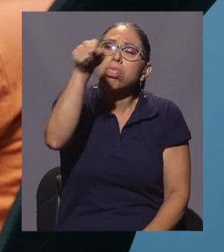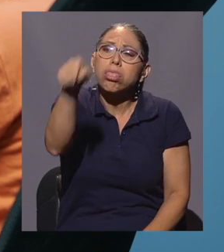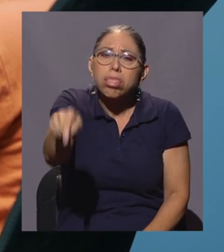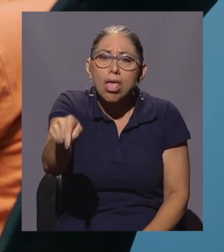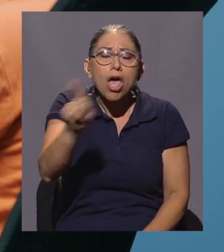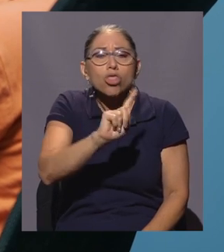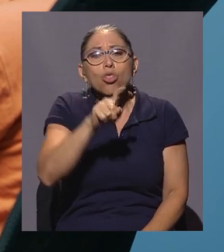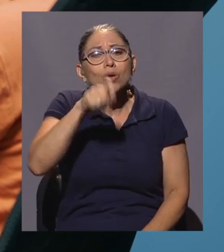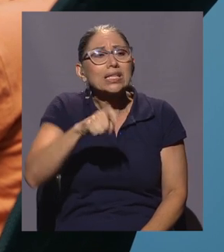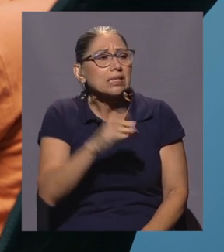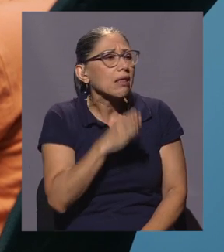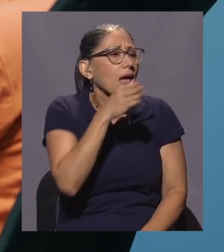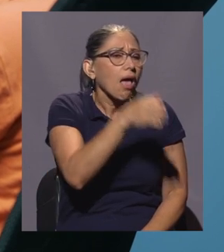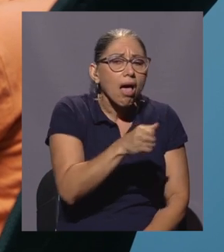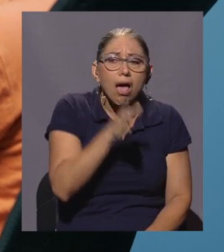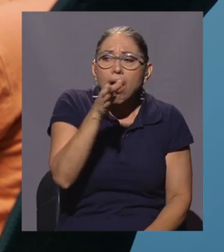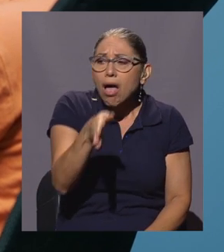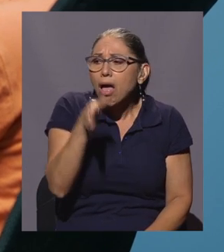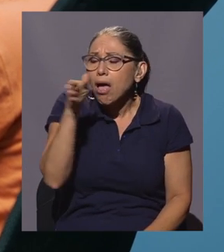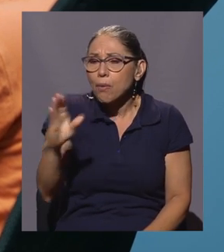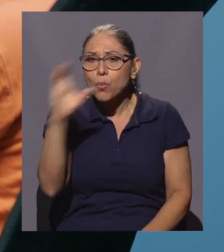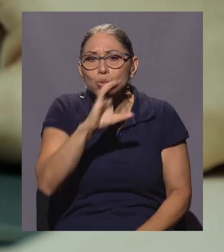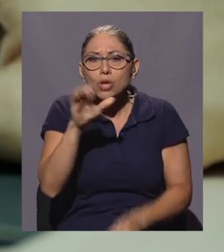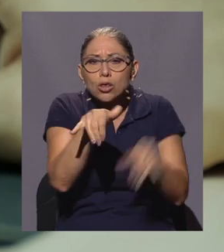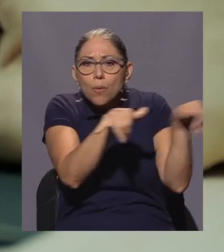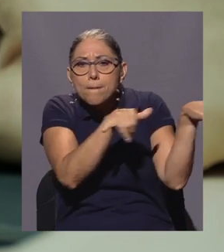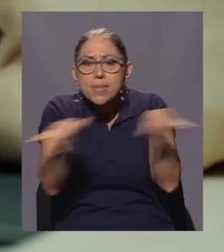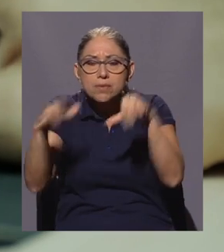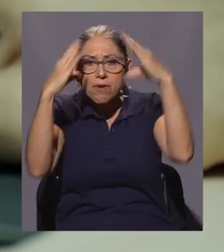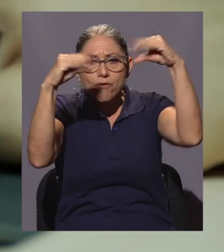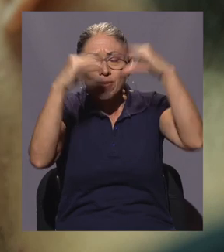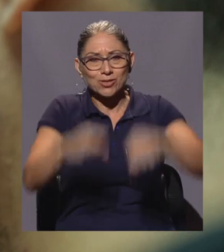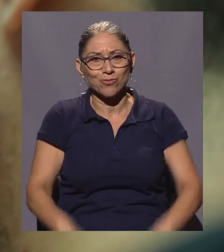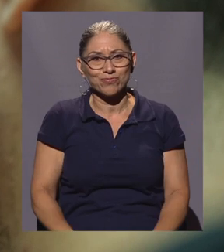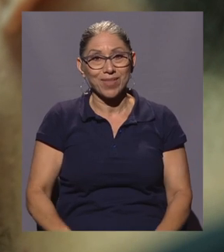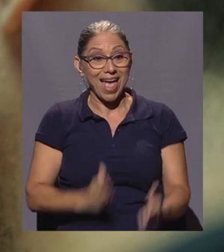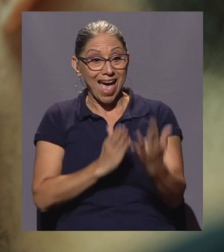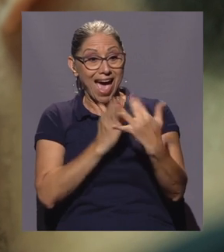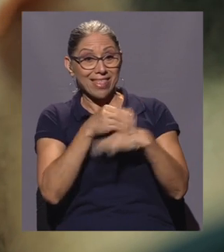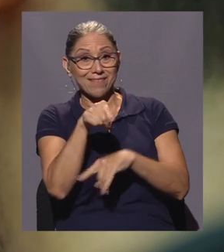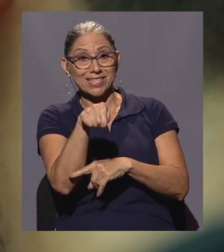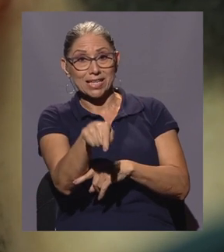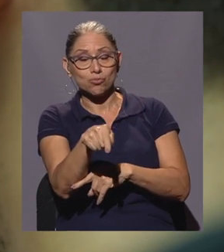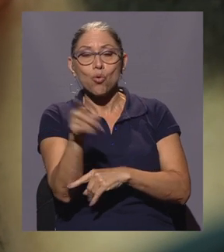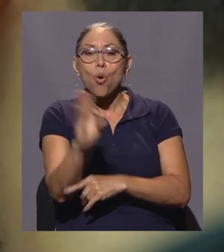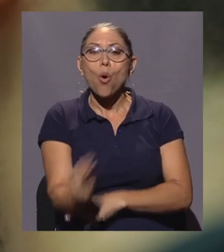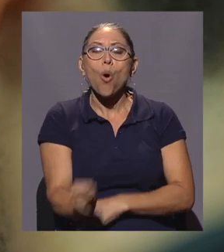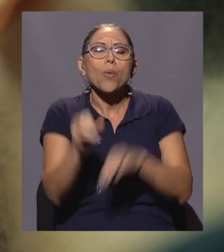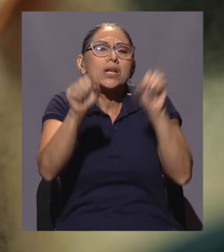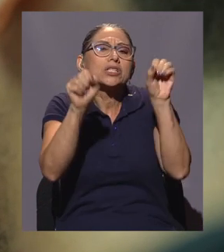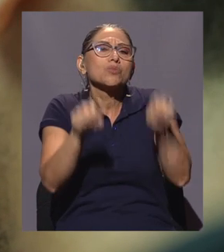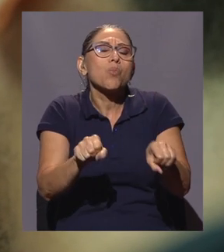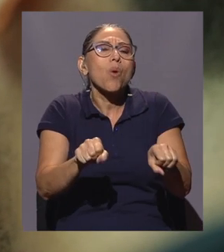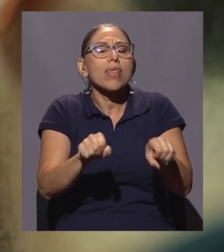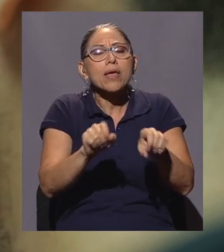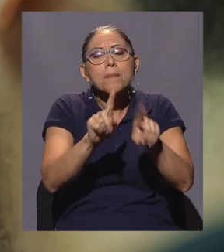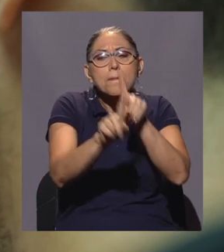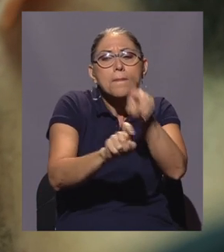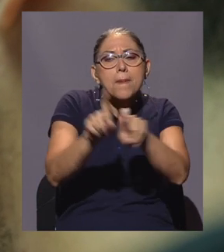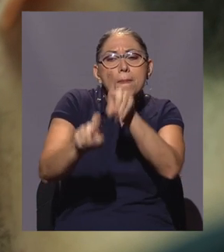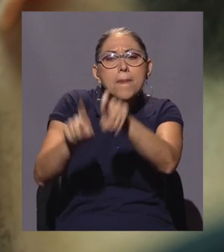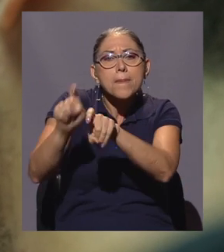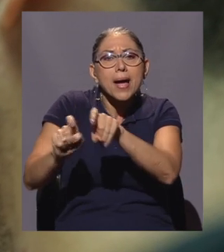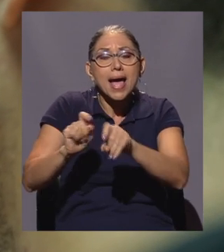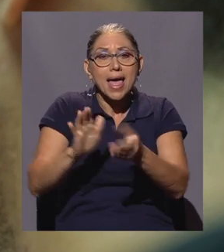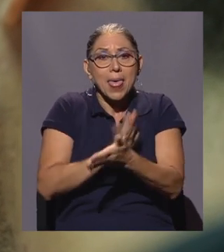estar buscando en diferentes lugares la misma información. Por estos medios, los jóvenes pueden consultar sobre los trámites que deben efectuar